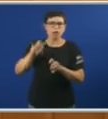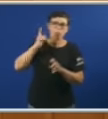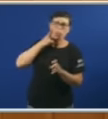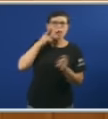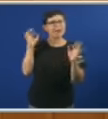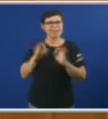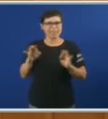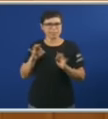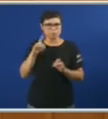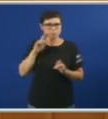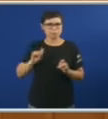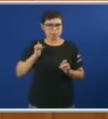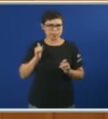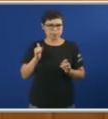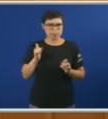Nesa empresa